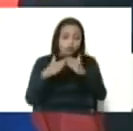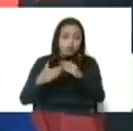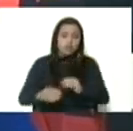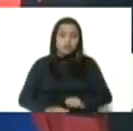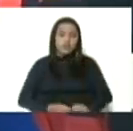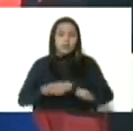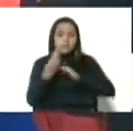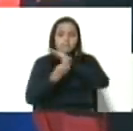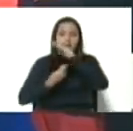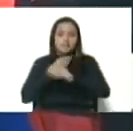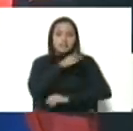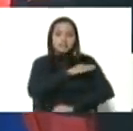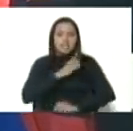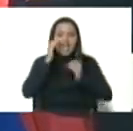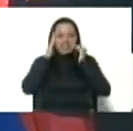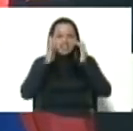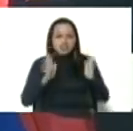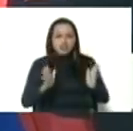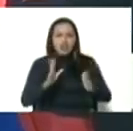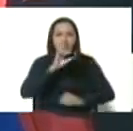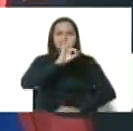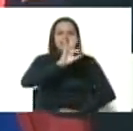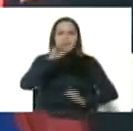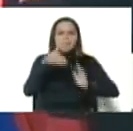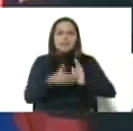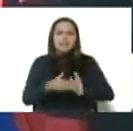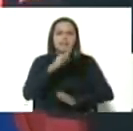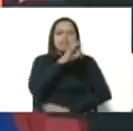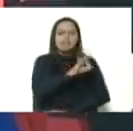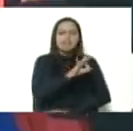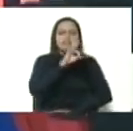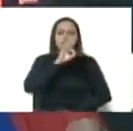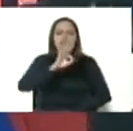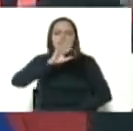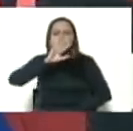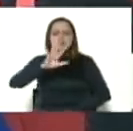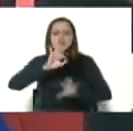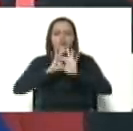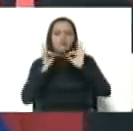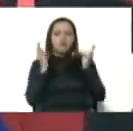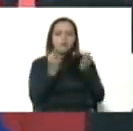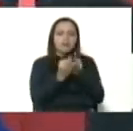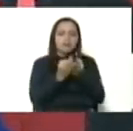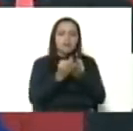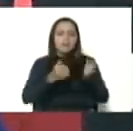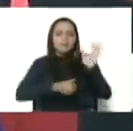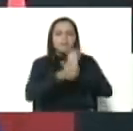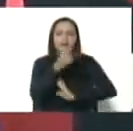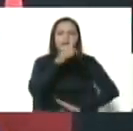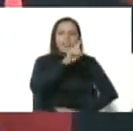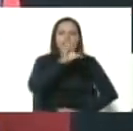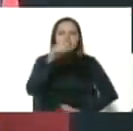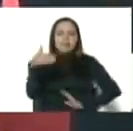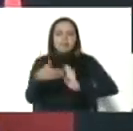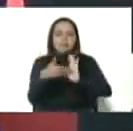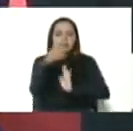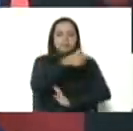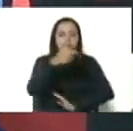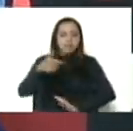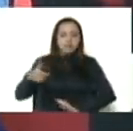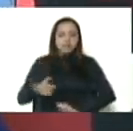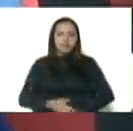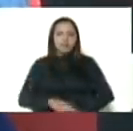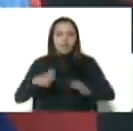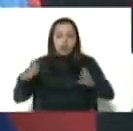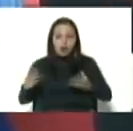va a atender a 3.335 familias, más de 10.000 personas. Me